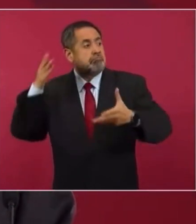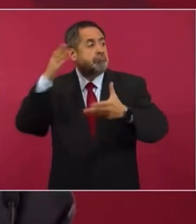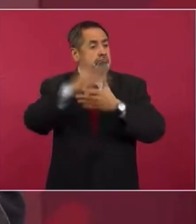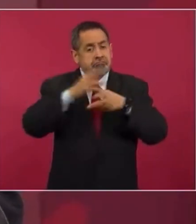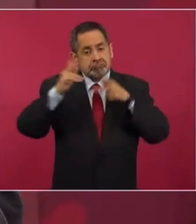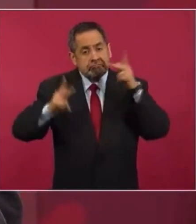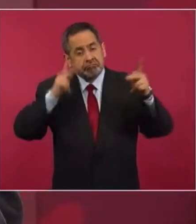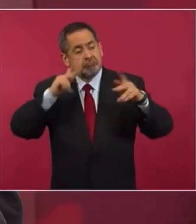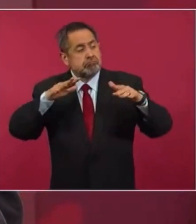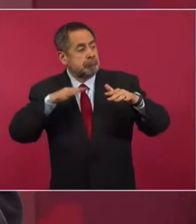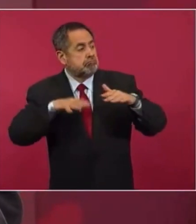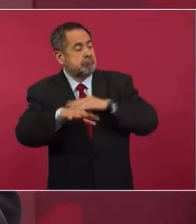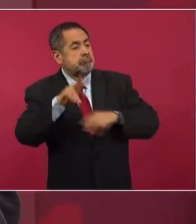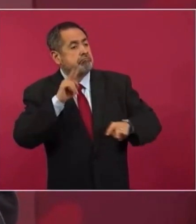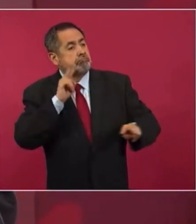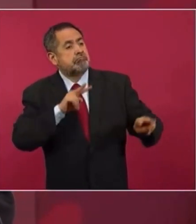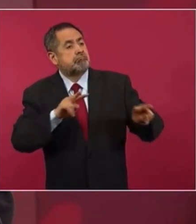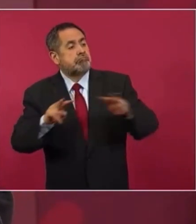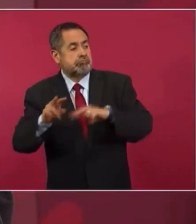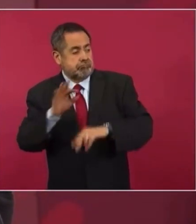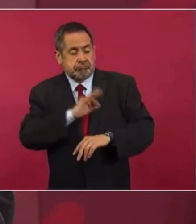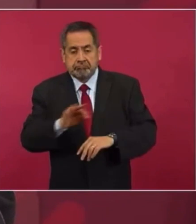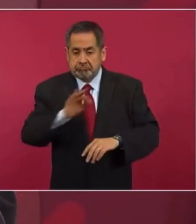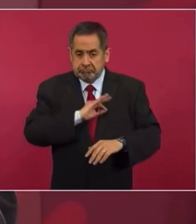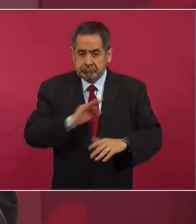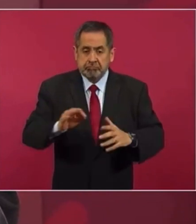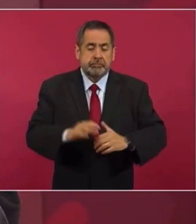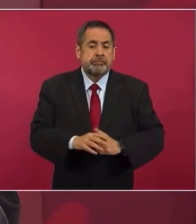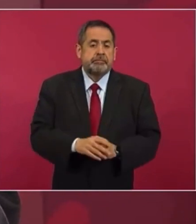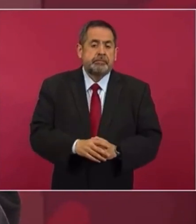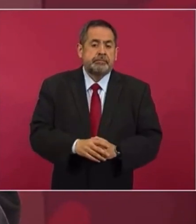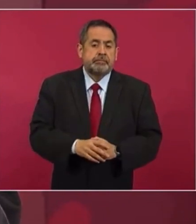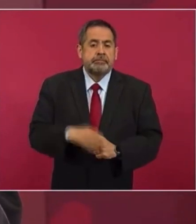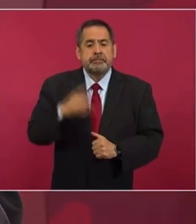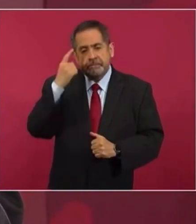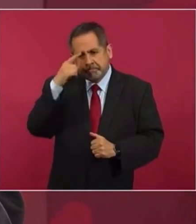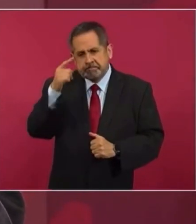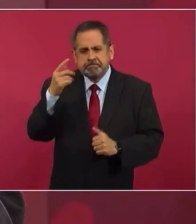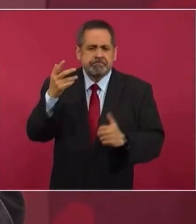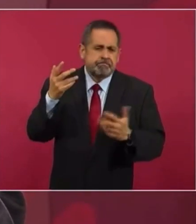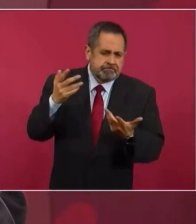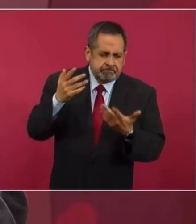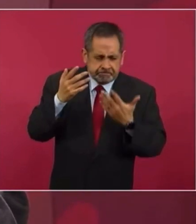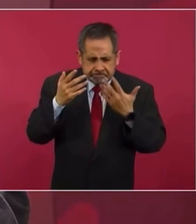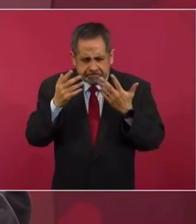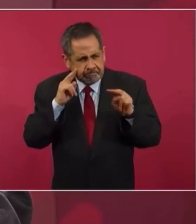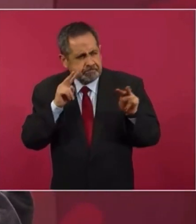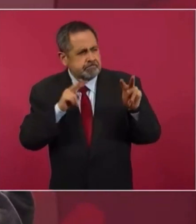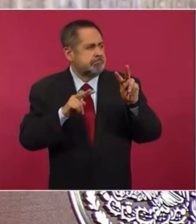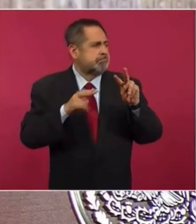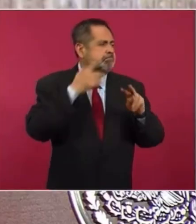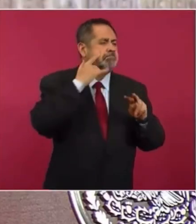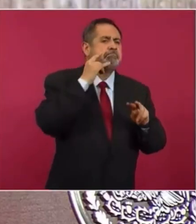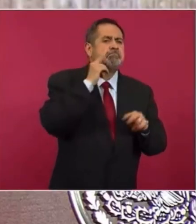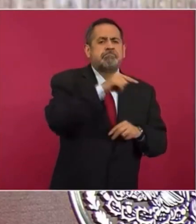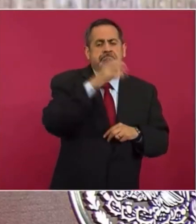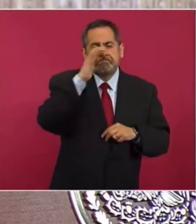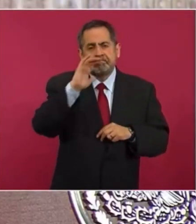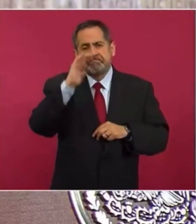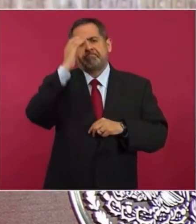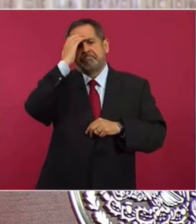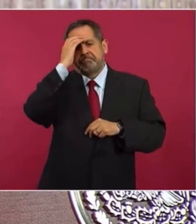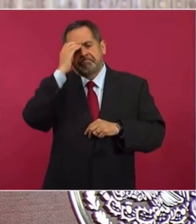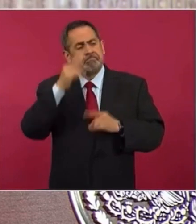para explorar, para conocer